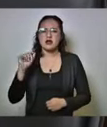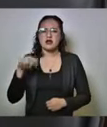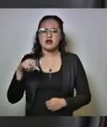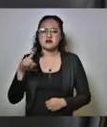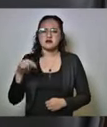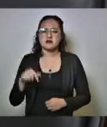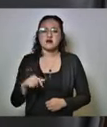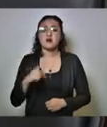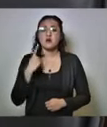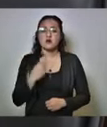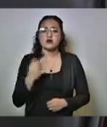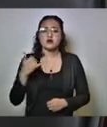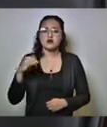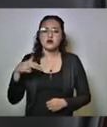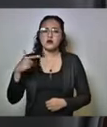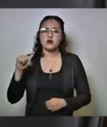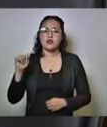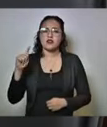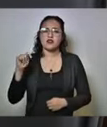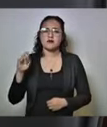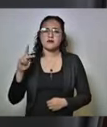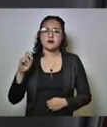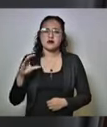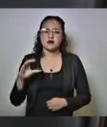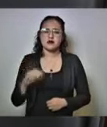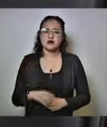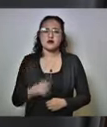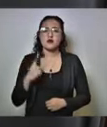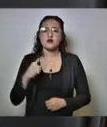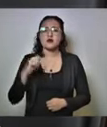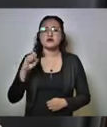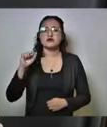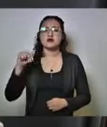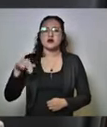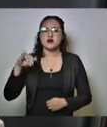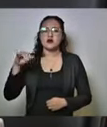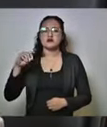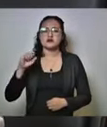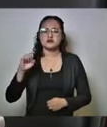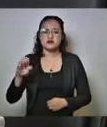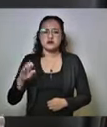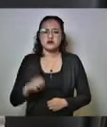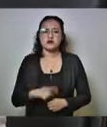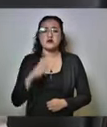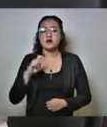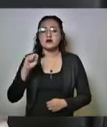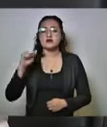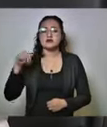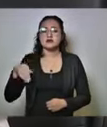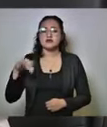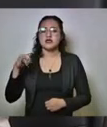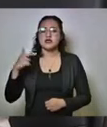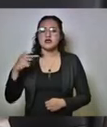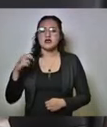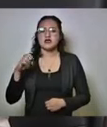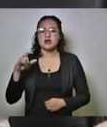Yahuatepec, uno en San José Miahuatlán, uno en San Miguel Islán